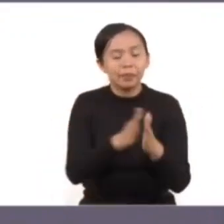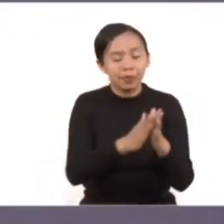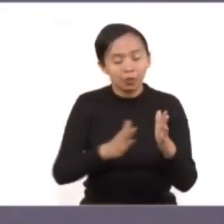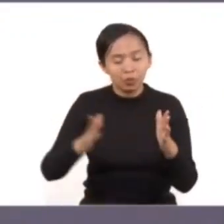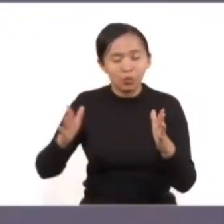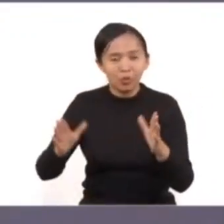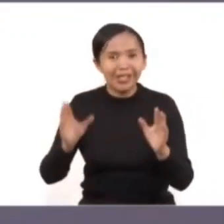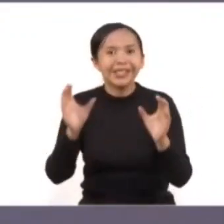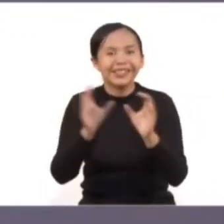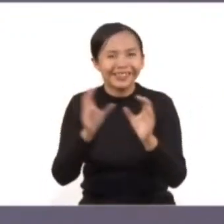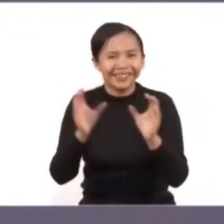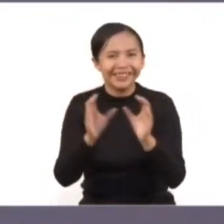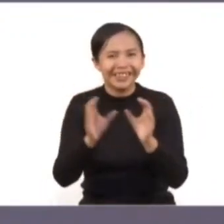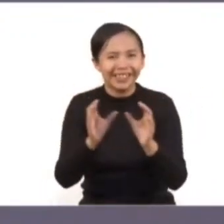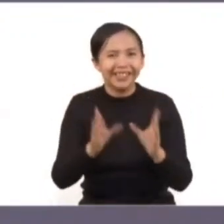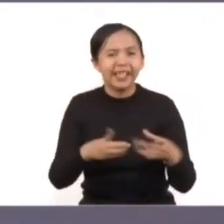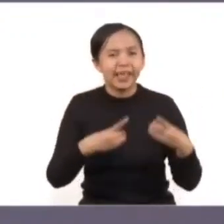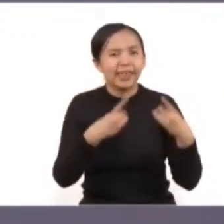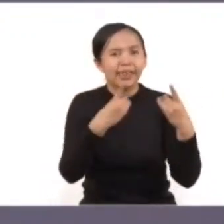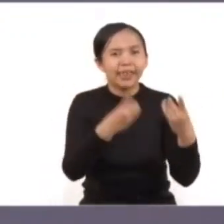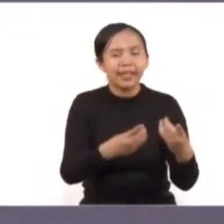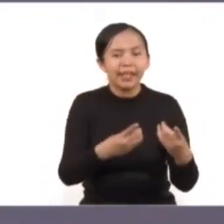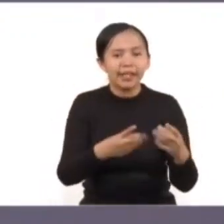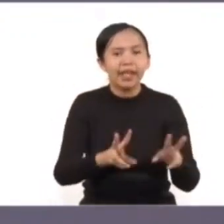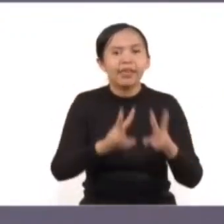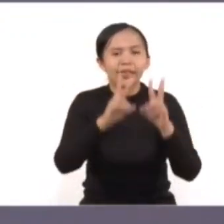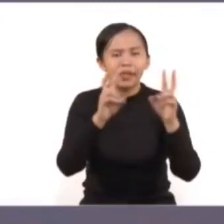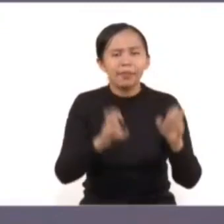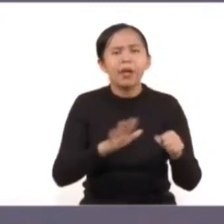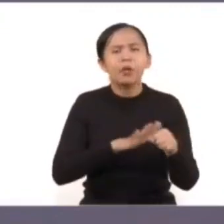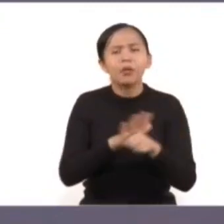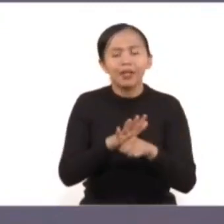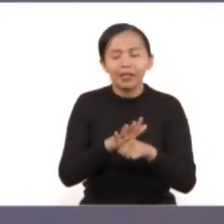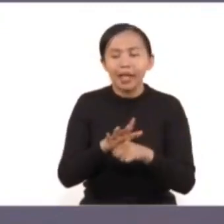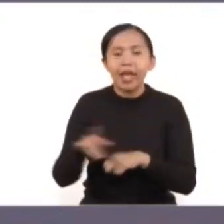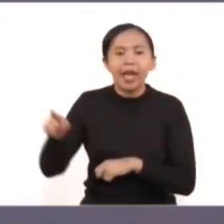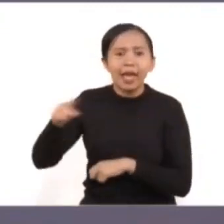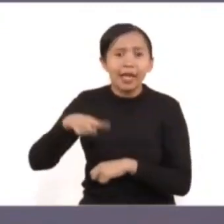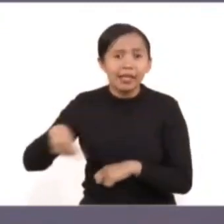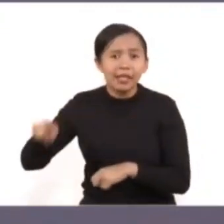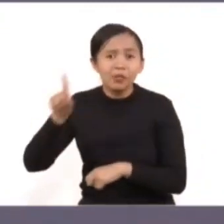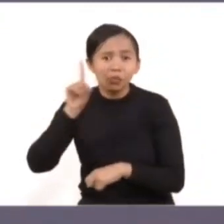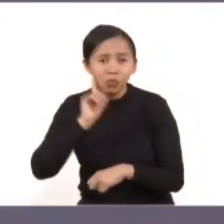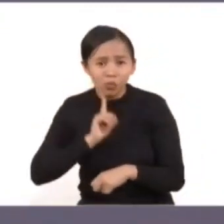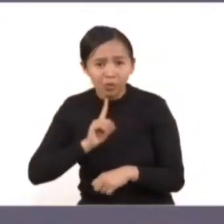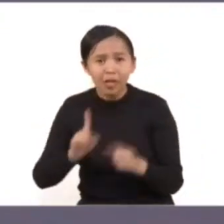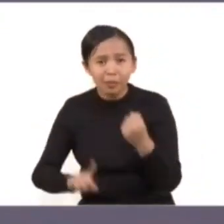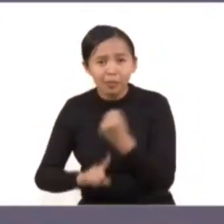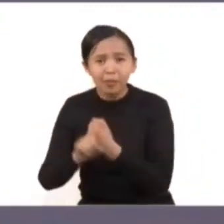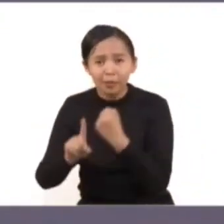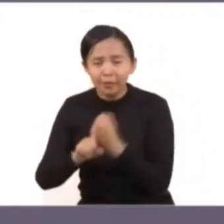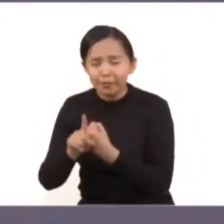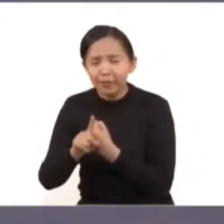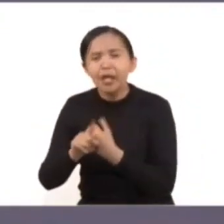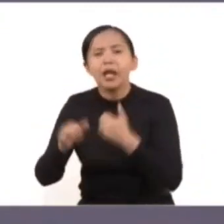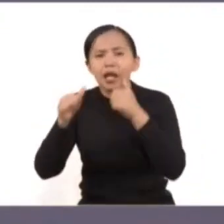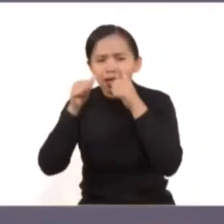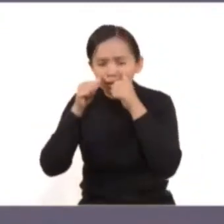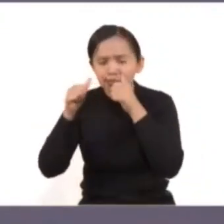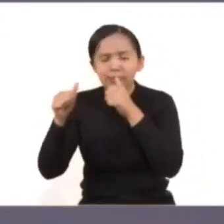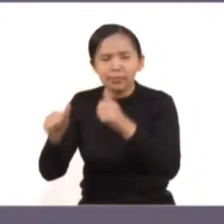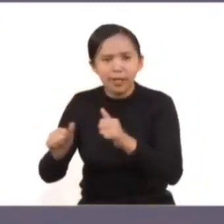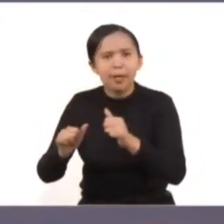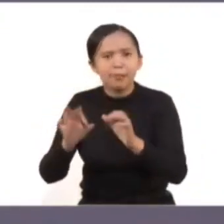proceso de certificación sobre el trato digno en procuración de justicia con perspectiva de